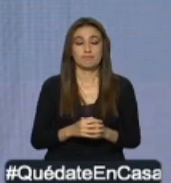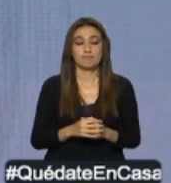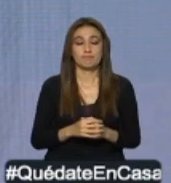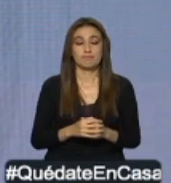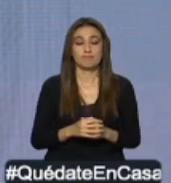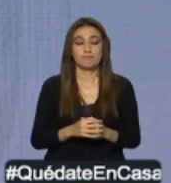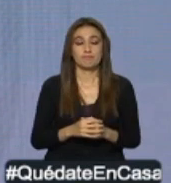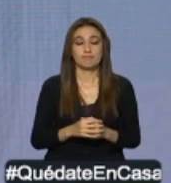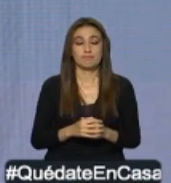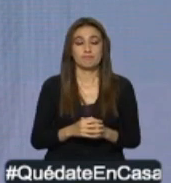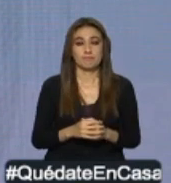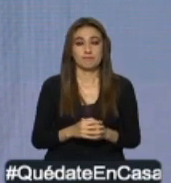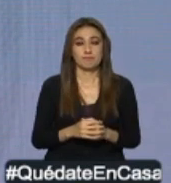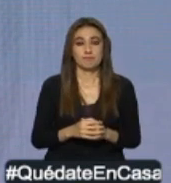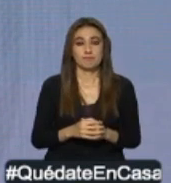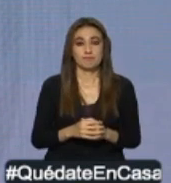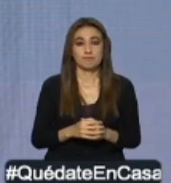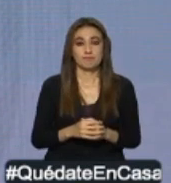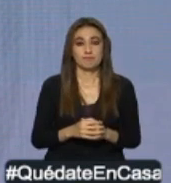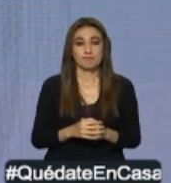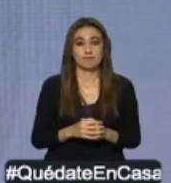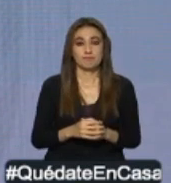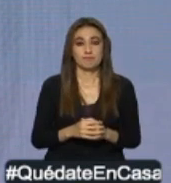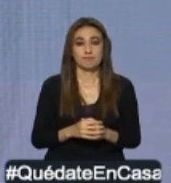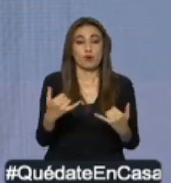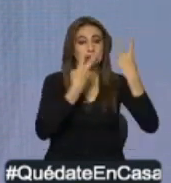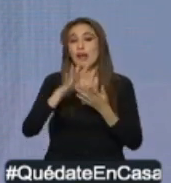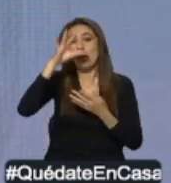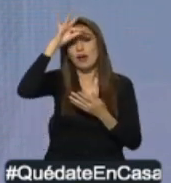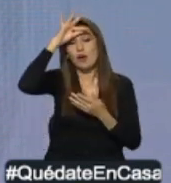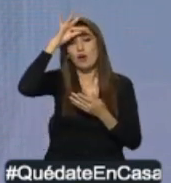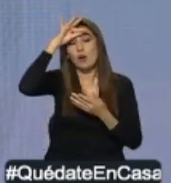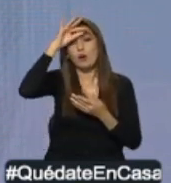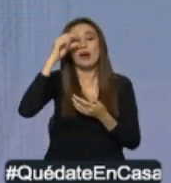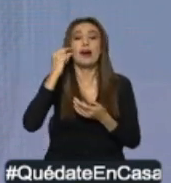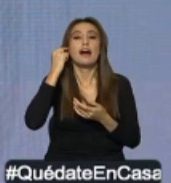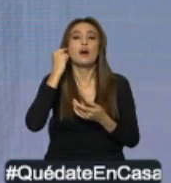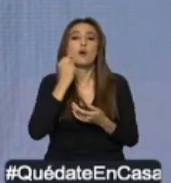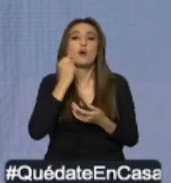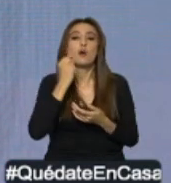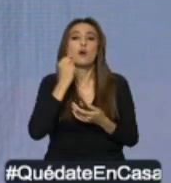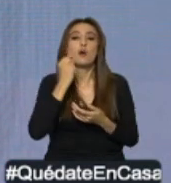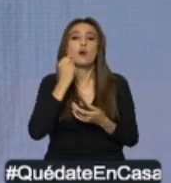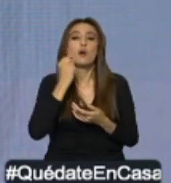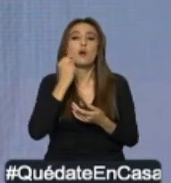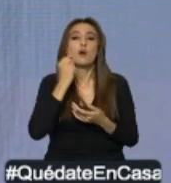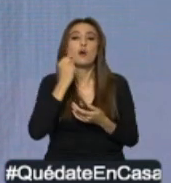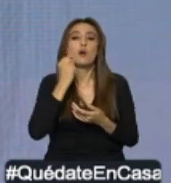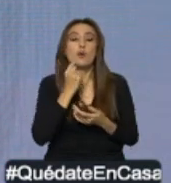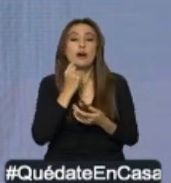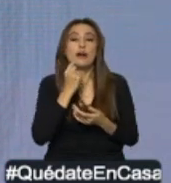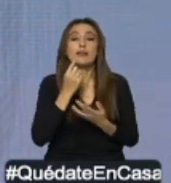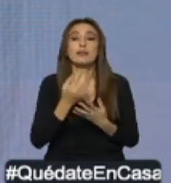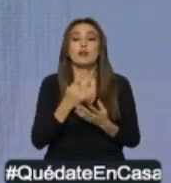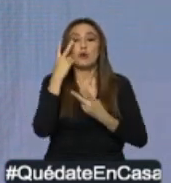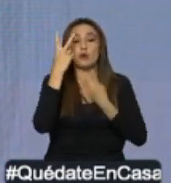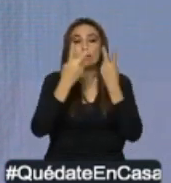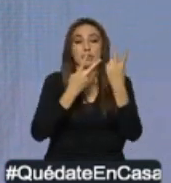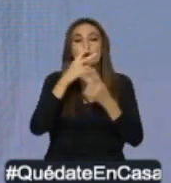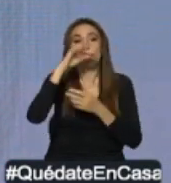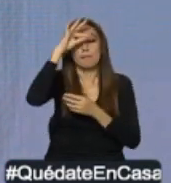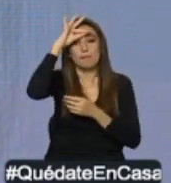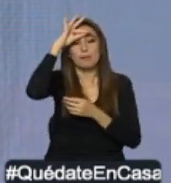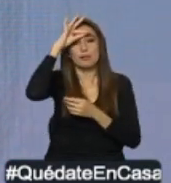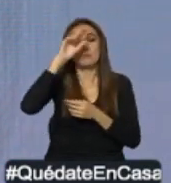Hoy recorrí con mucha satisfacción los hospitales de Eugenio Espejo y Pablo Arturo Suárez en la ciudad de Quito.